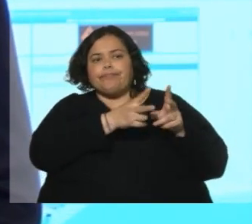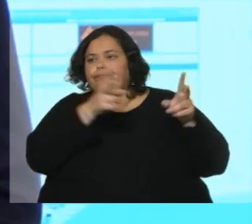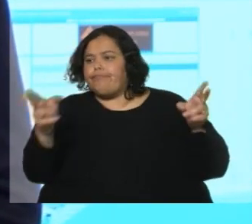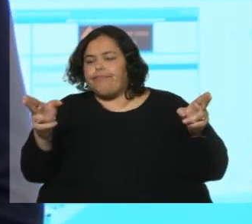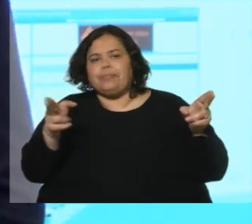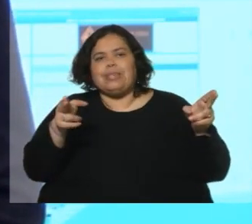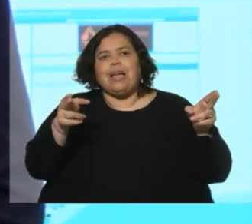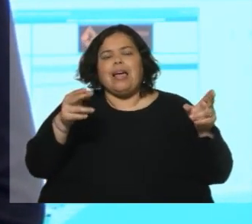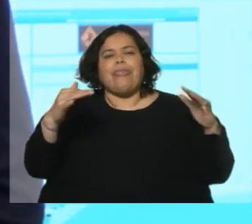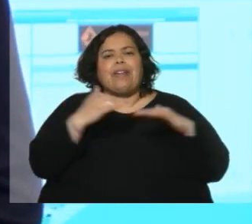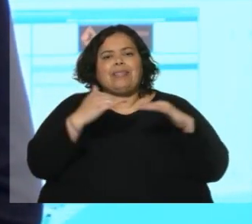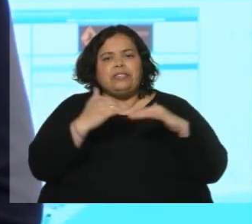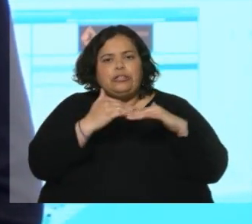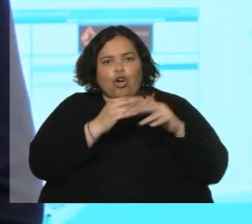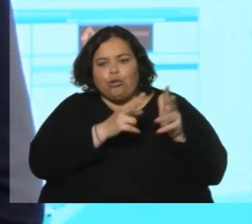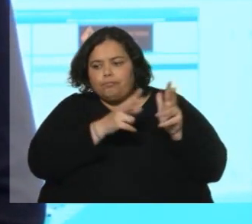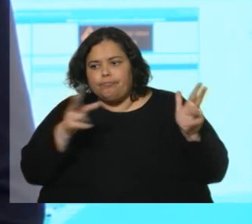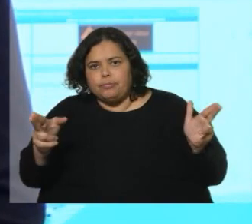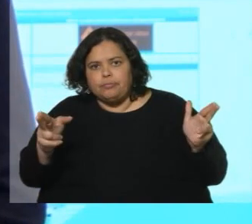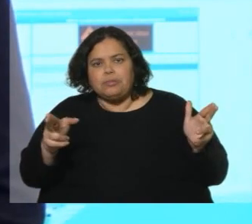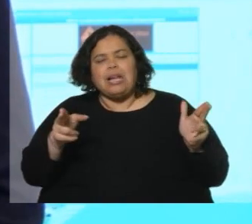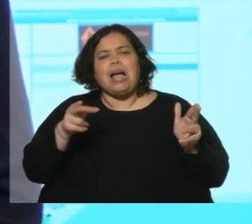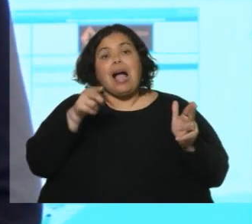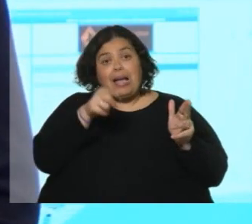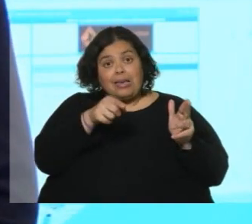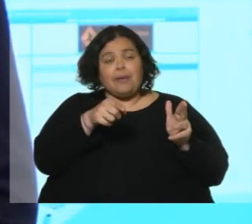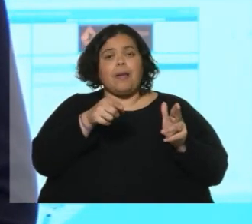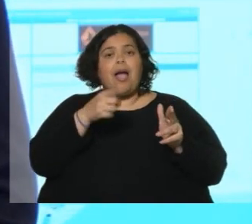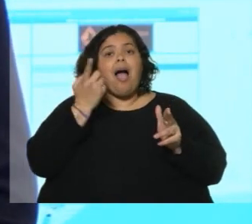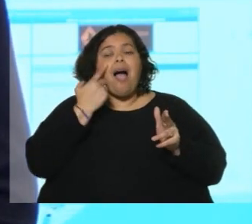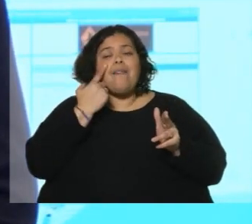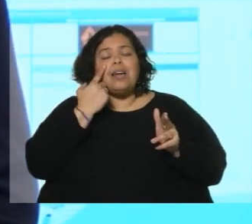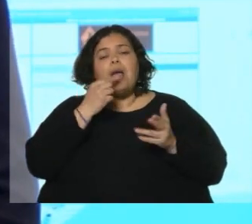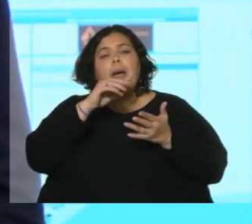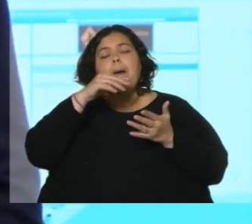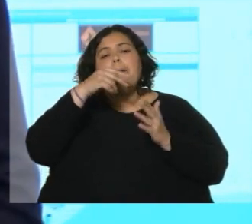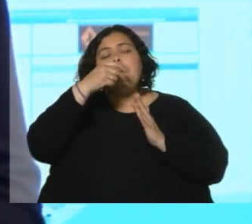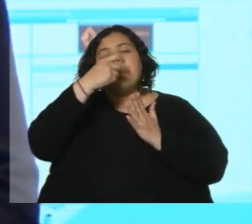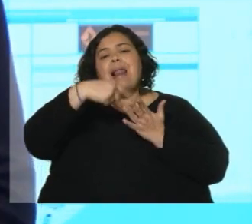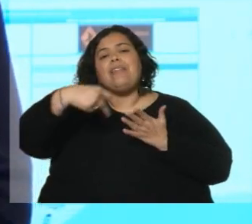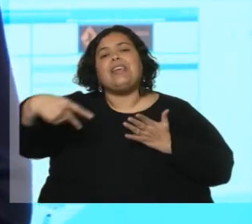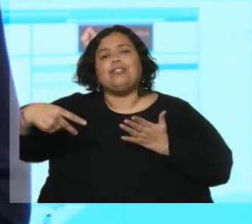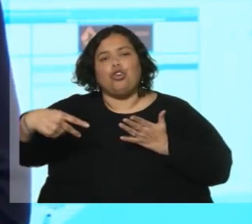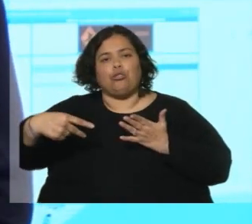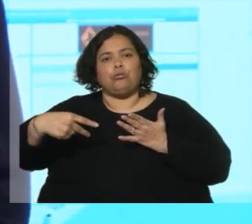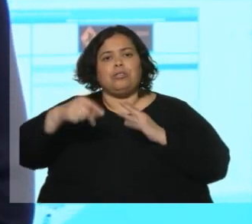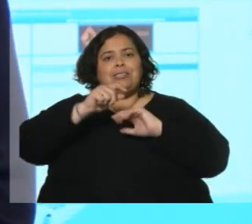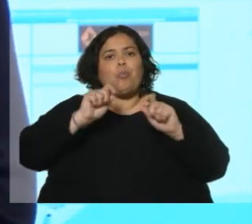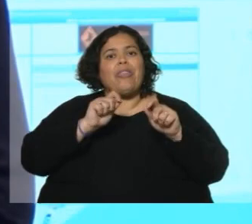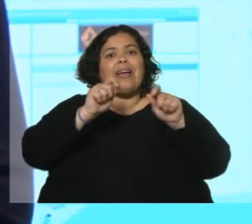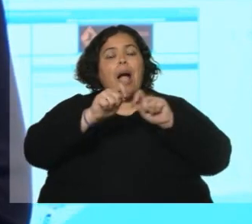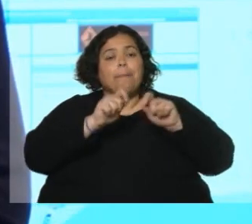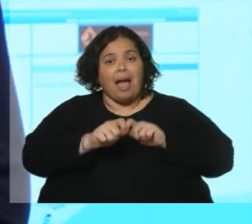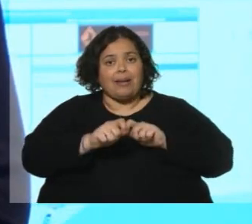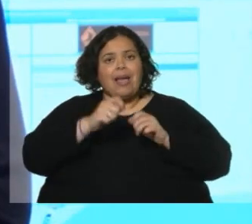vías principales y por las que acceden a ellas, y así, en base a eso, se hace una planificación, se cambian los planes